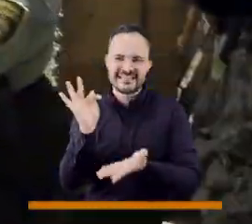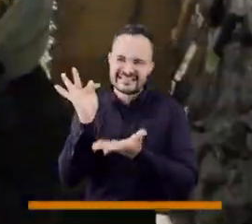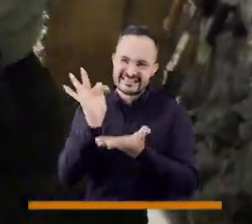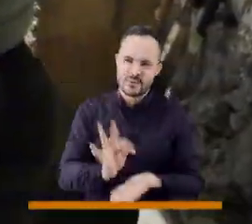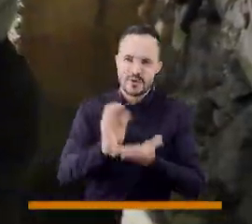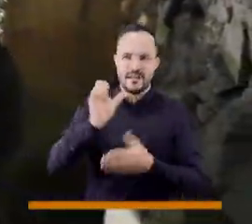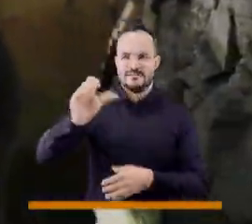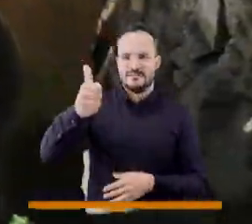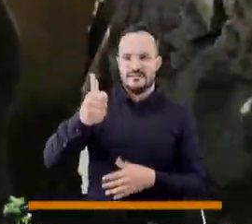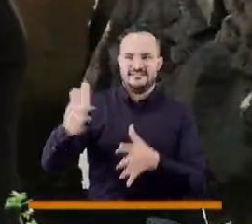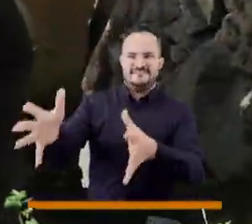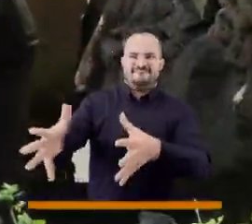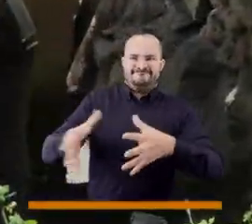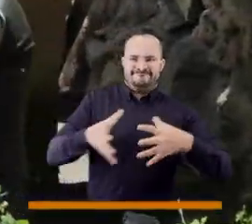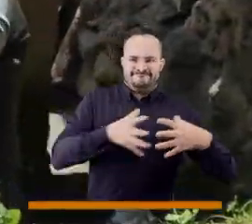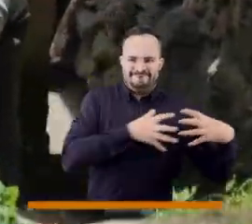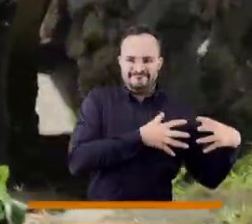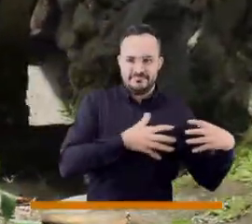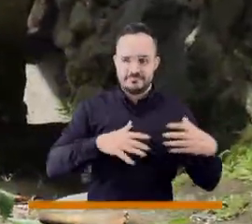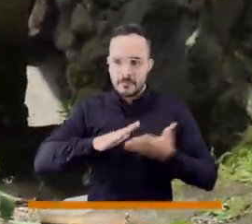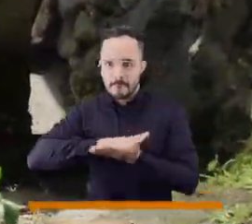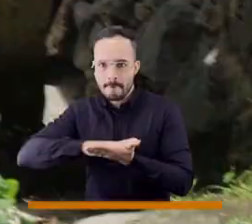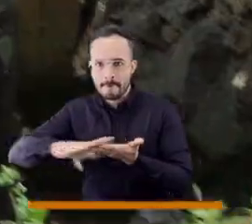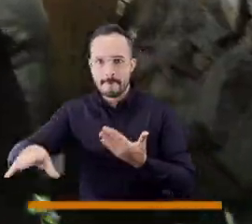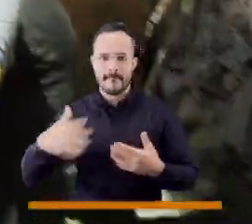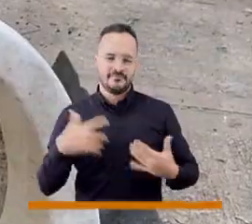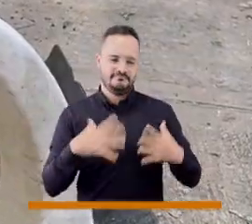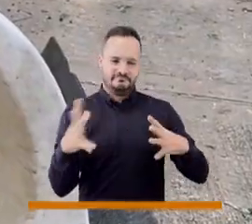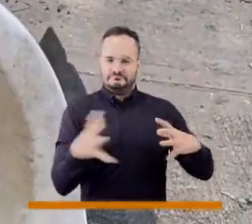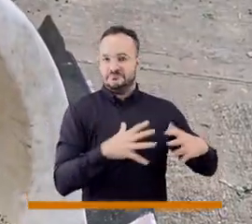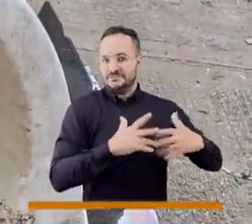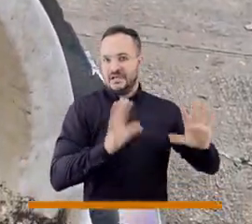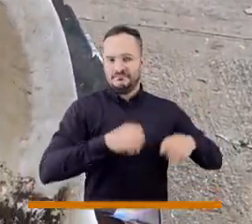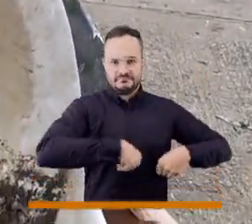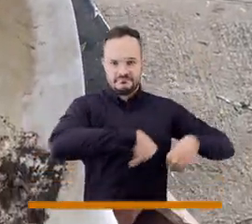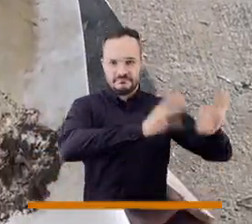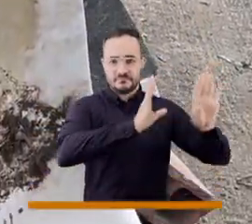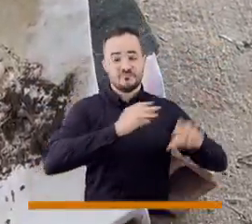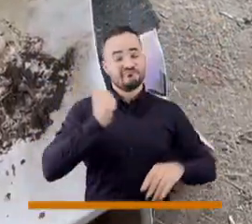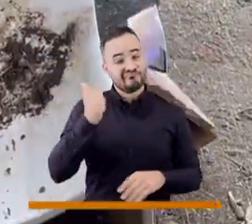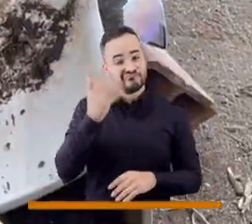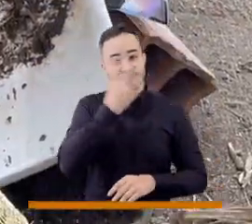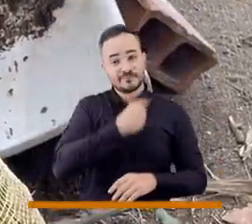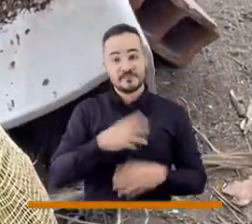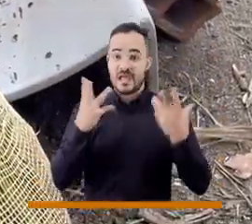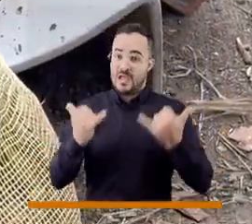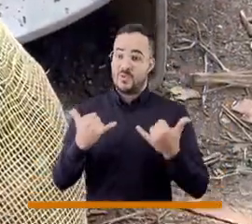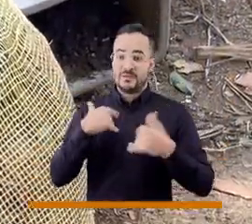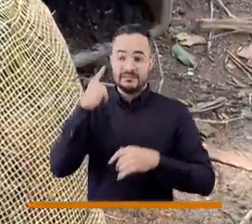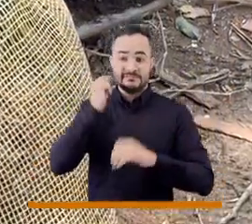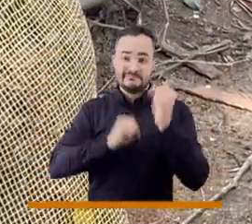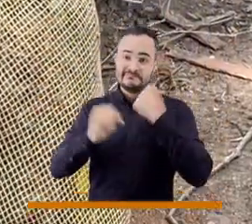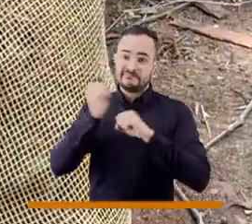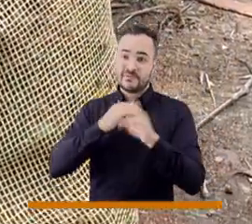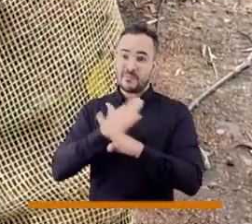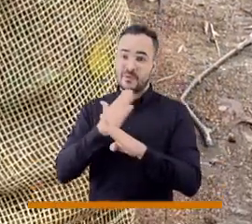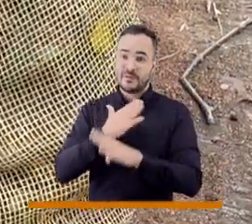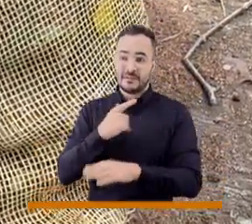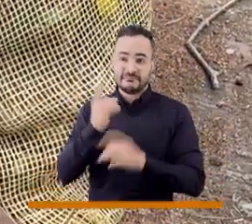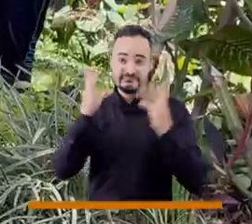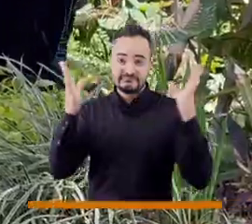residuos, de un espacio, entonces fue una actividad muy bonita. Hoy tenemos una gran problemática, nuestras